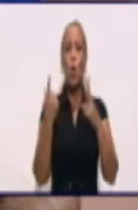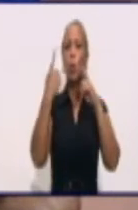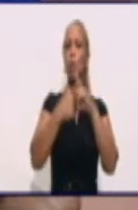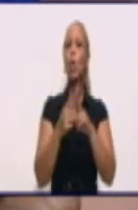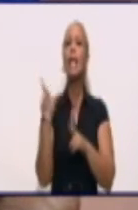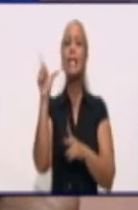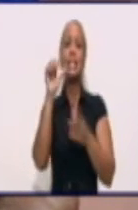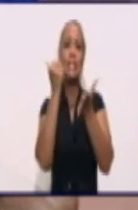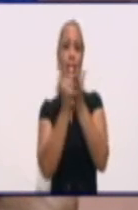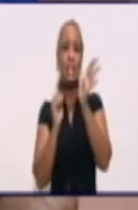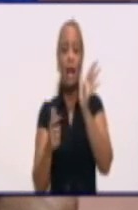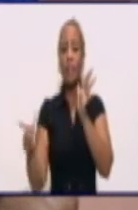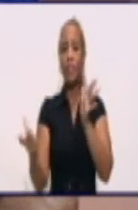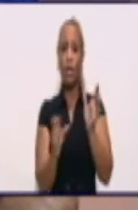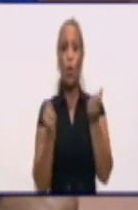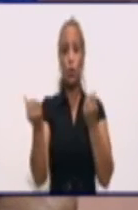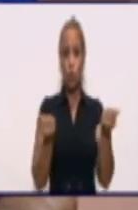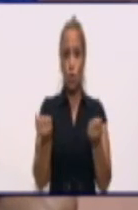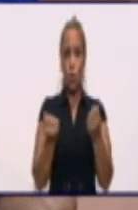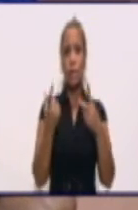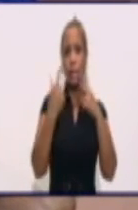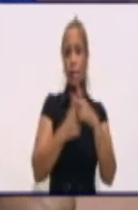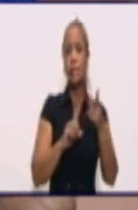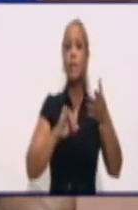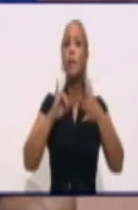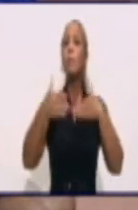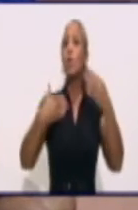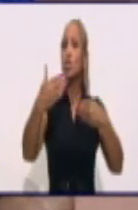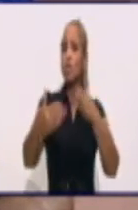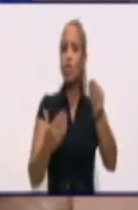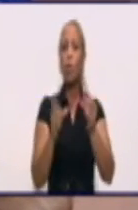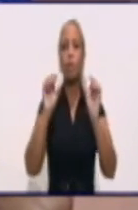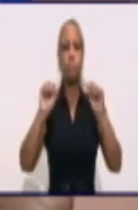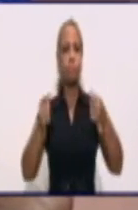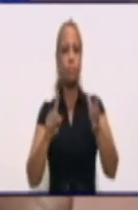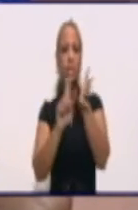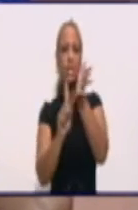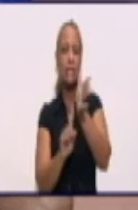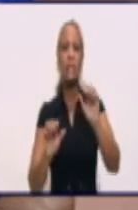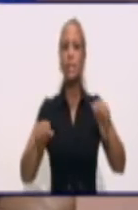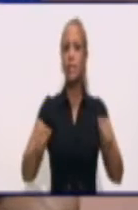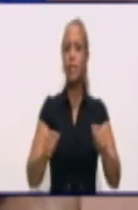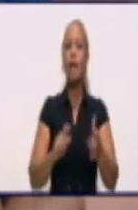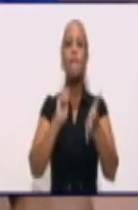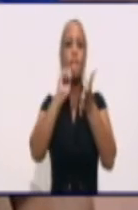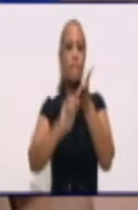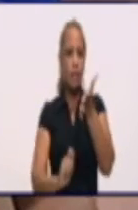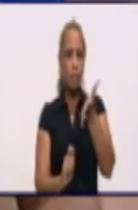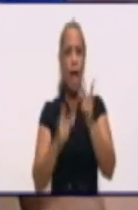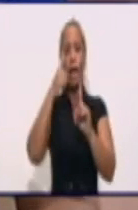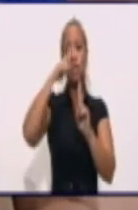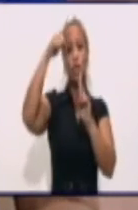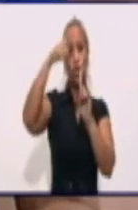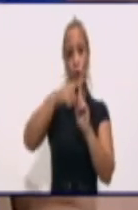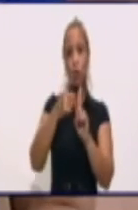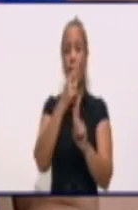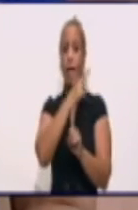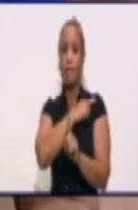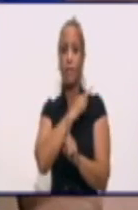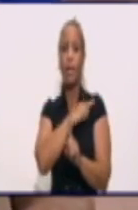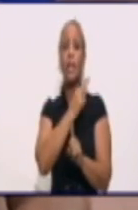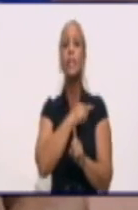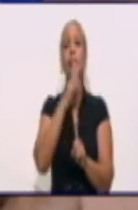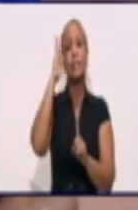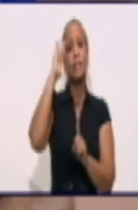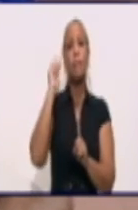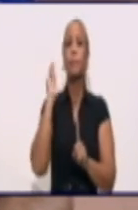de conducción y el proceso de inscripción de ciclomotores eléctricos. Firma esta nota la jefatura del Ministerio del